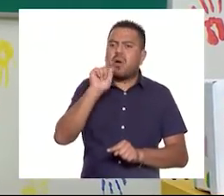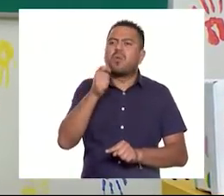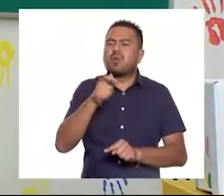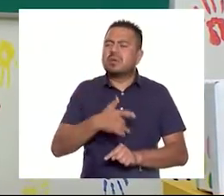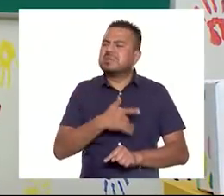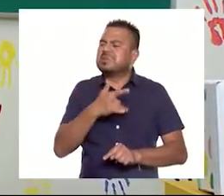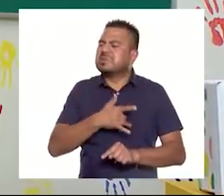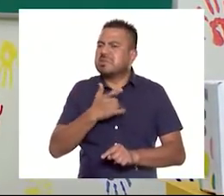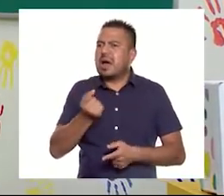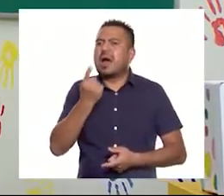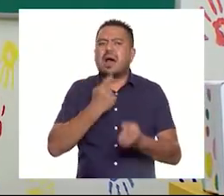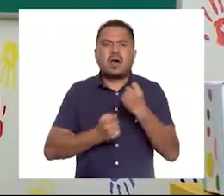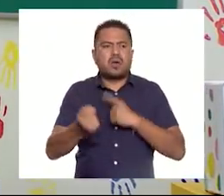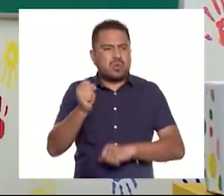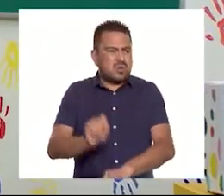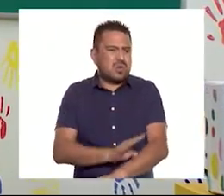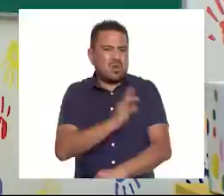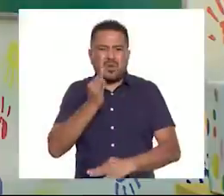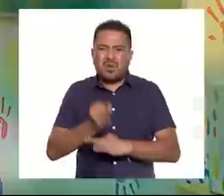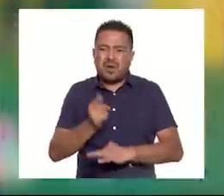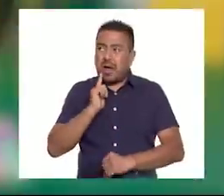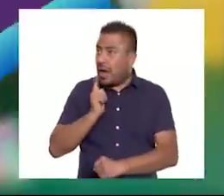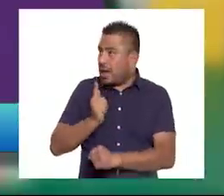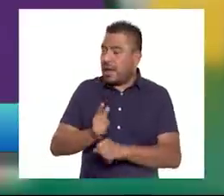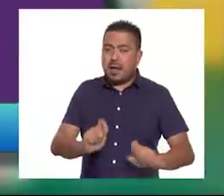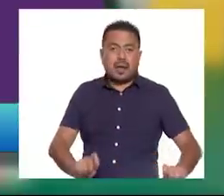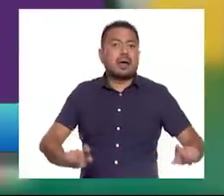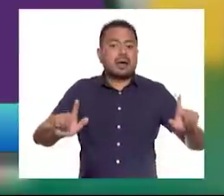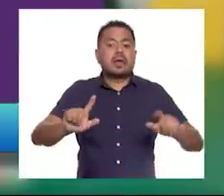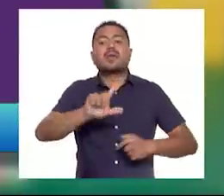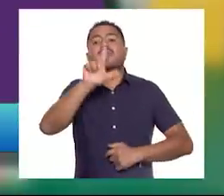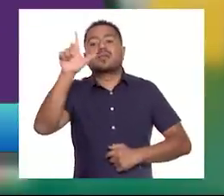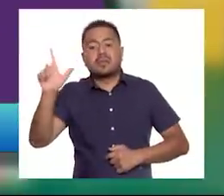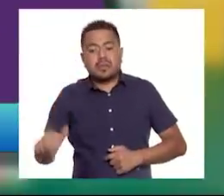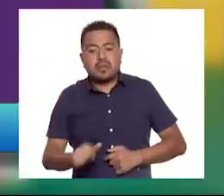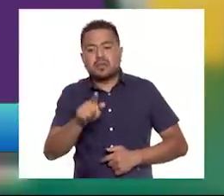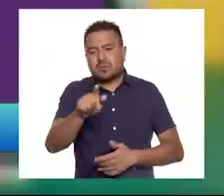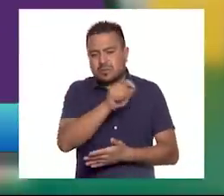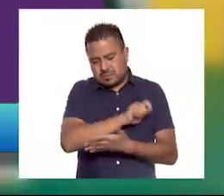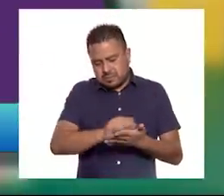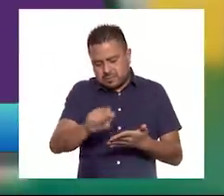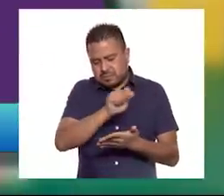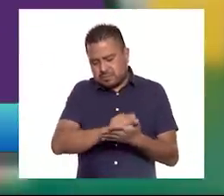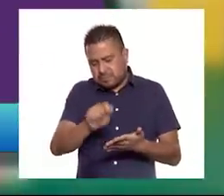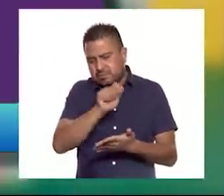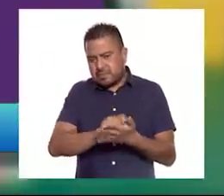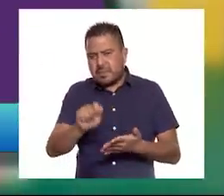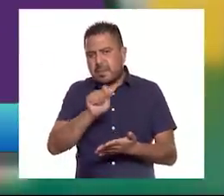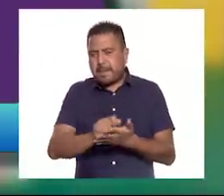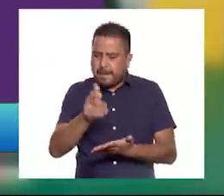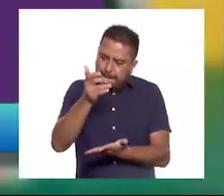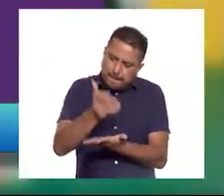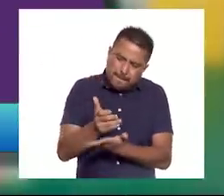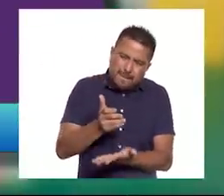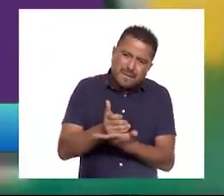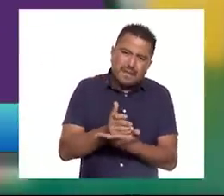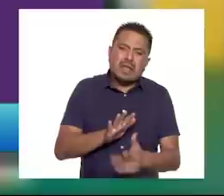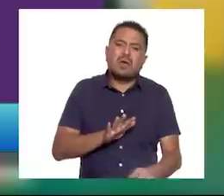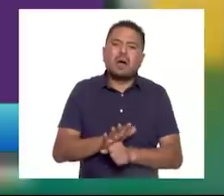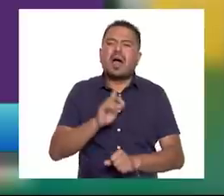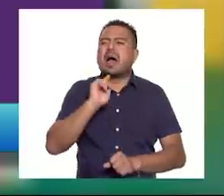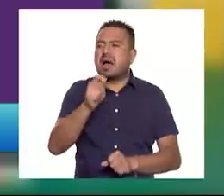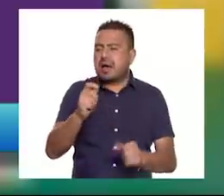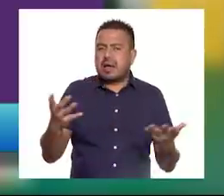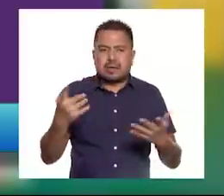con la que sintieron algunas de las emociones que vimos el día de hoy. Y después escriban en su diario de aprecio y gratitud qué